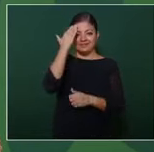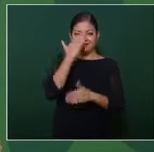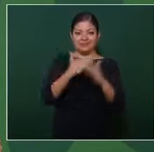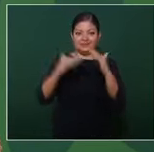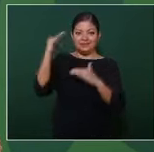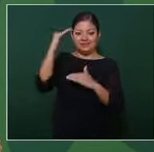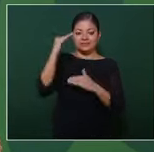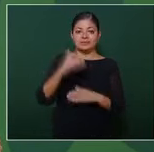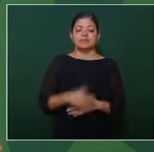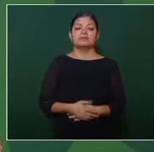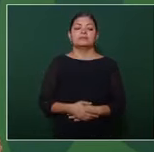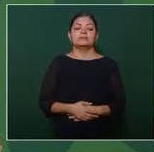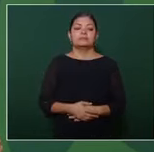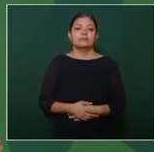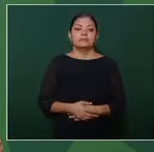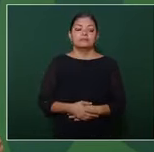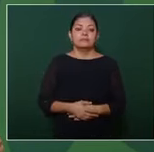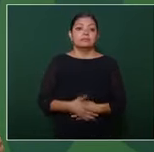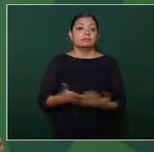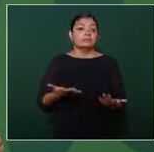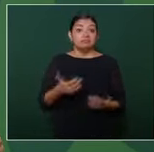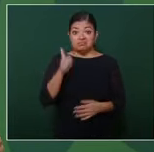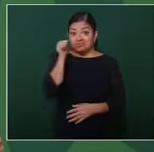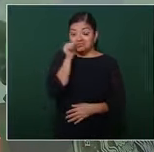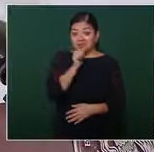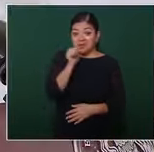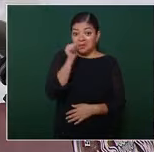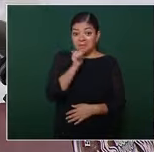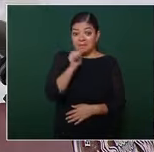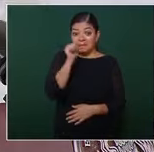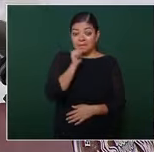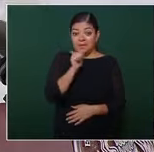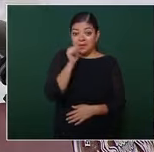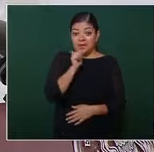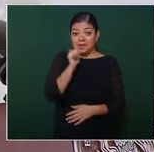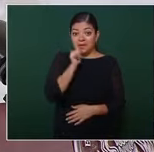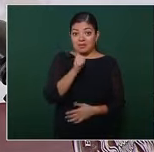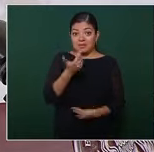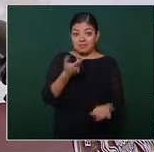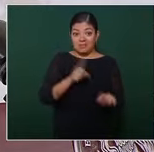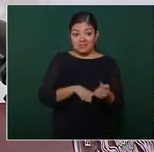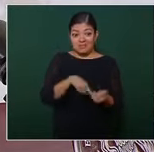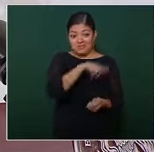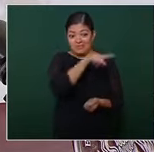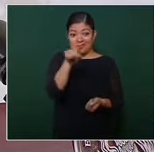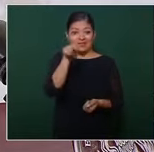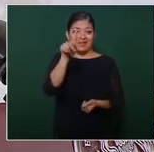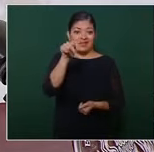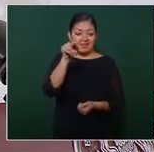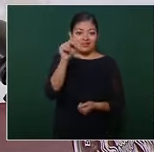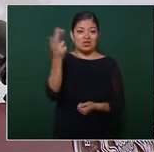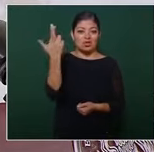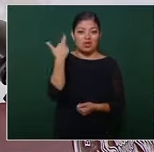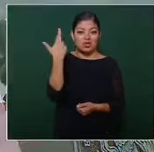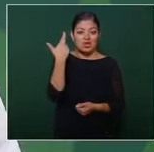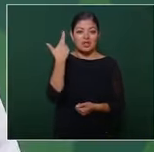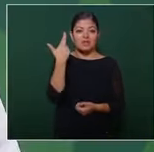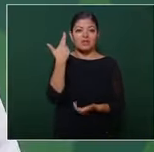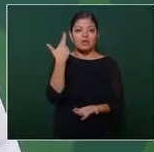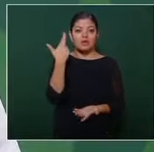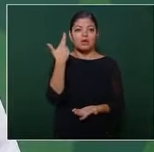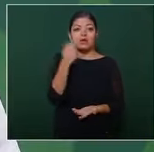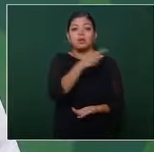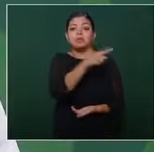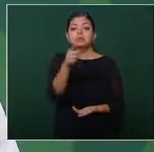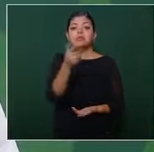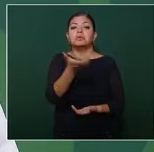entonces siempre los medios han jugado ese rol